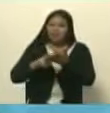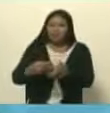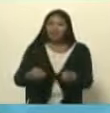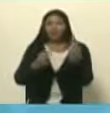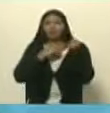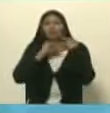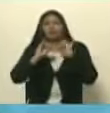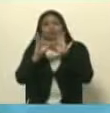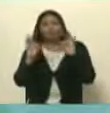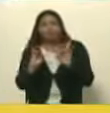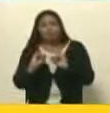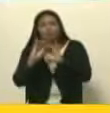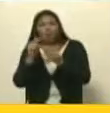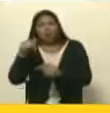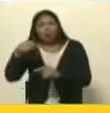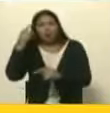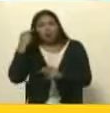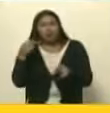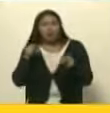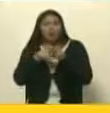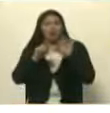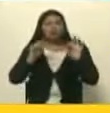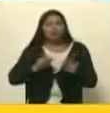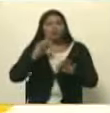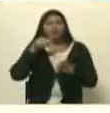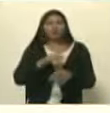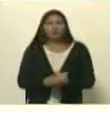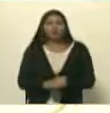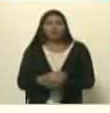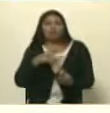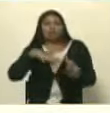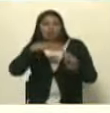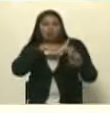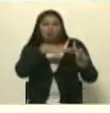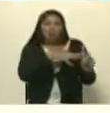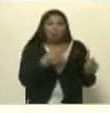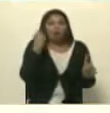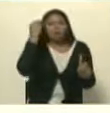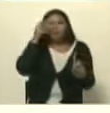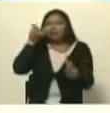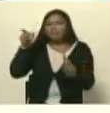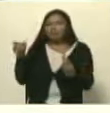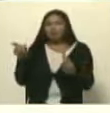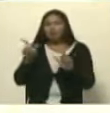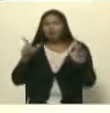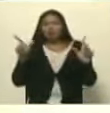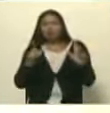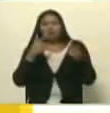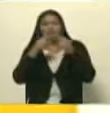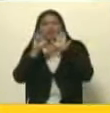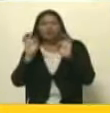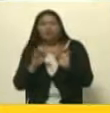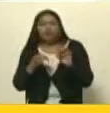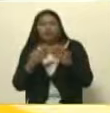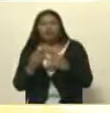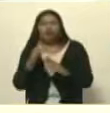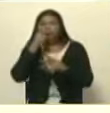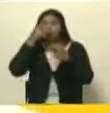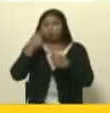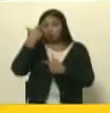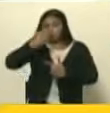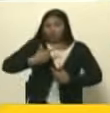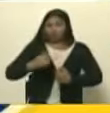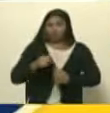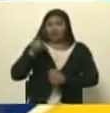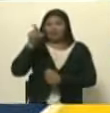son los mismos que hoy día siguen manipulando la opinión pública, siguen mostrándose como los demócratas y en